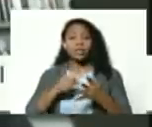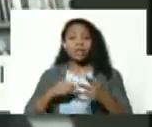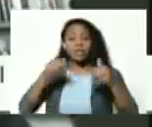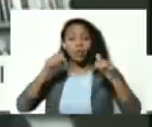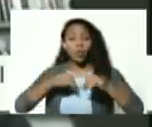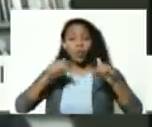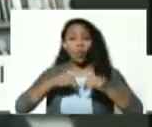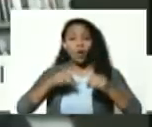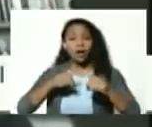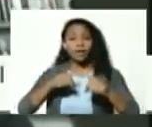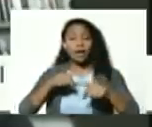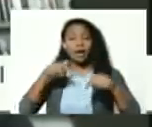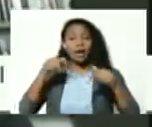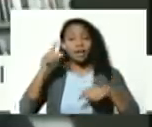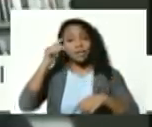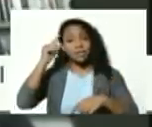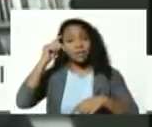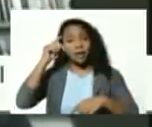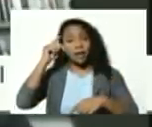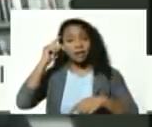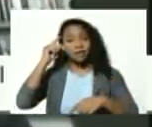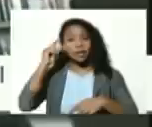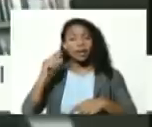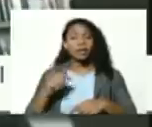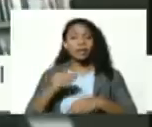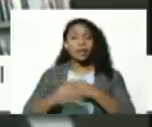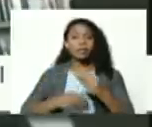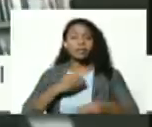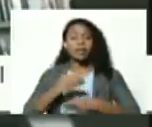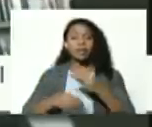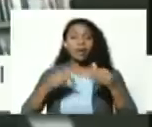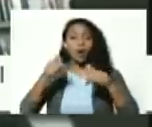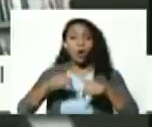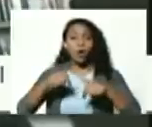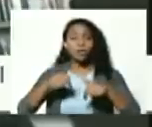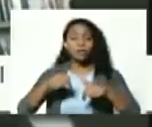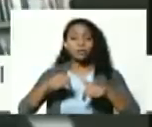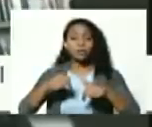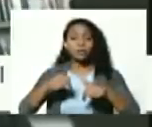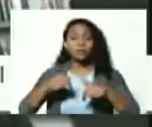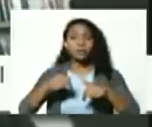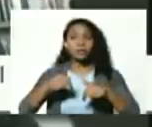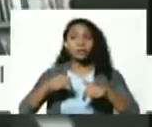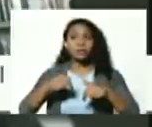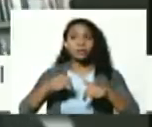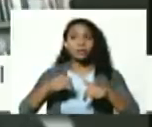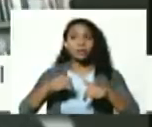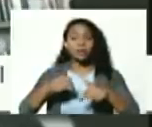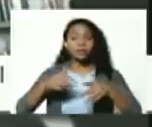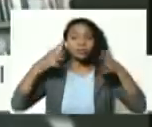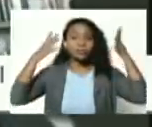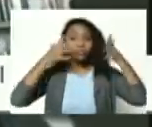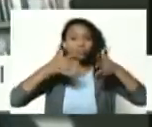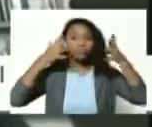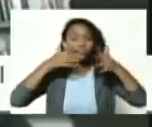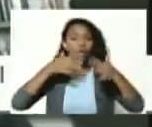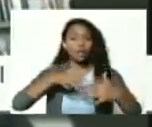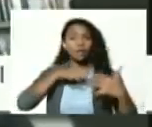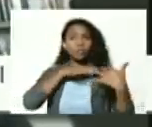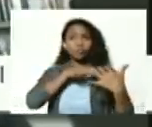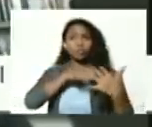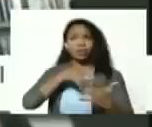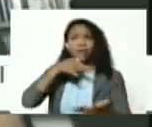es todavía vigencia hoy las lecciones de la batalla de cada